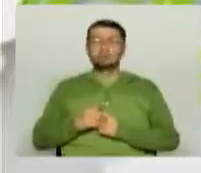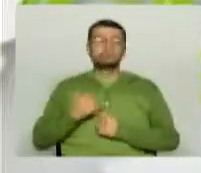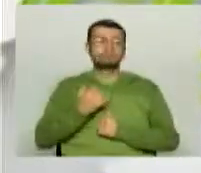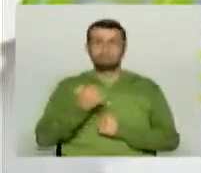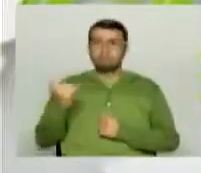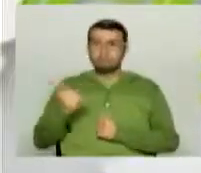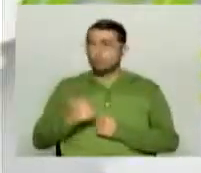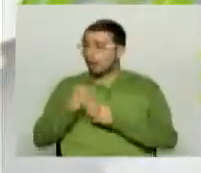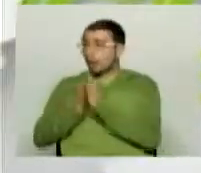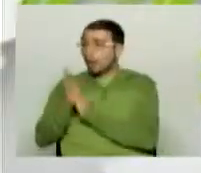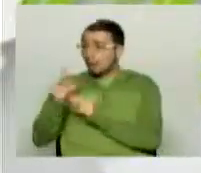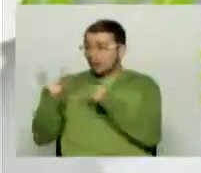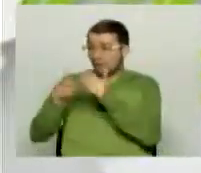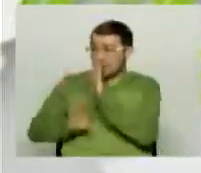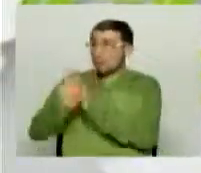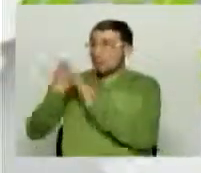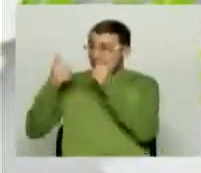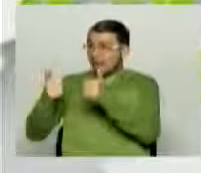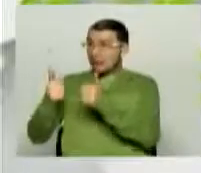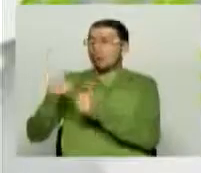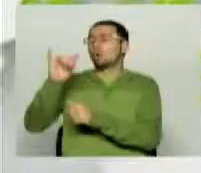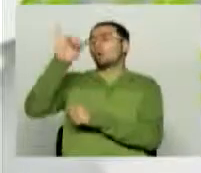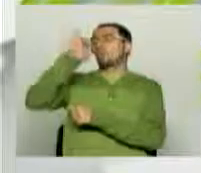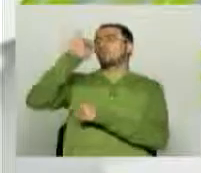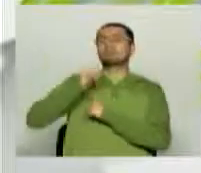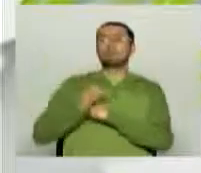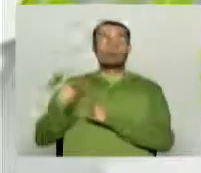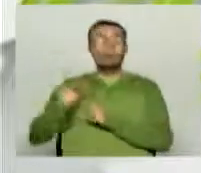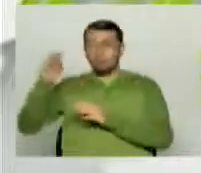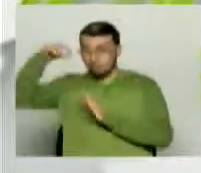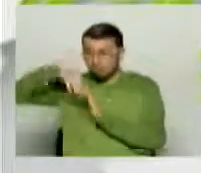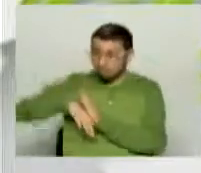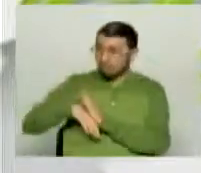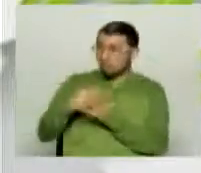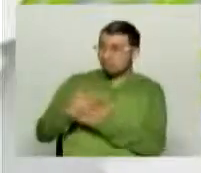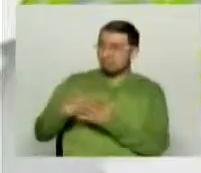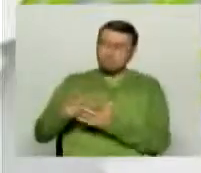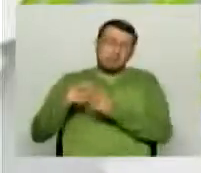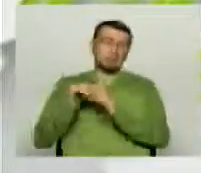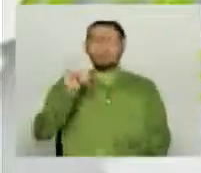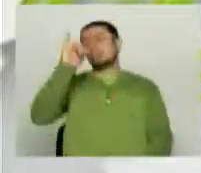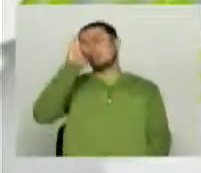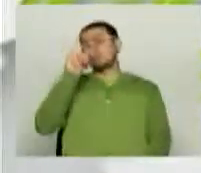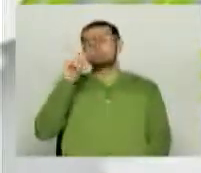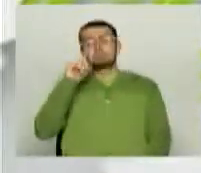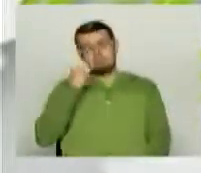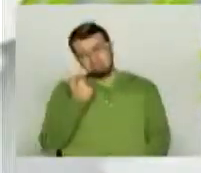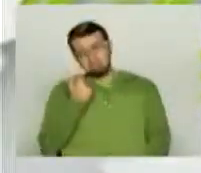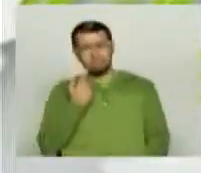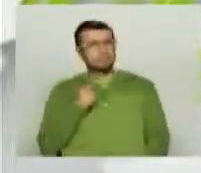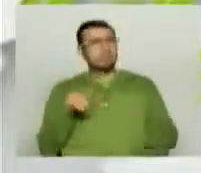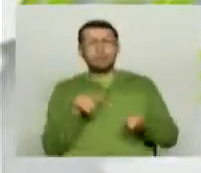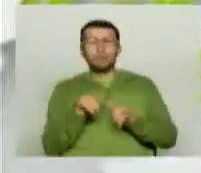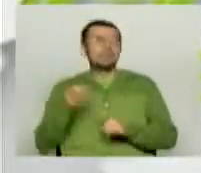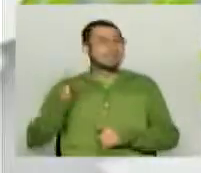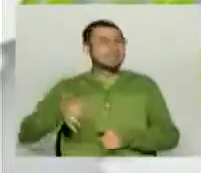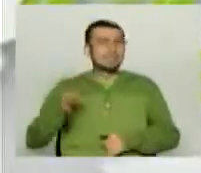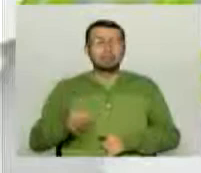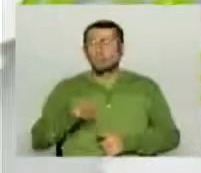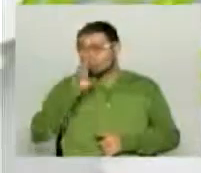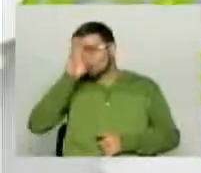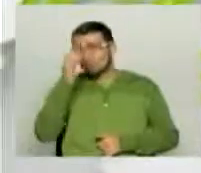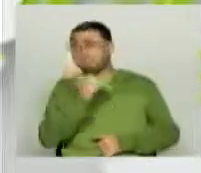toma para celebrar que le fue bien el que le fue mal en el negocio toma porque le fue mal por aburrido entonces siempre hay una disculpa para tomar